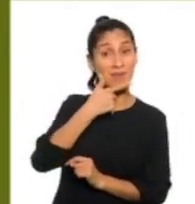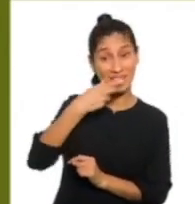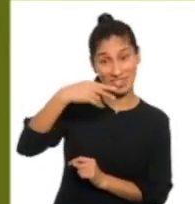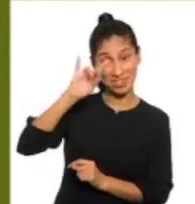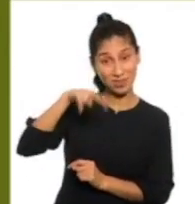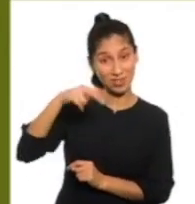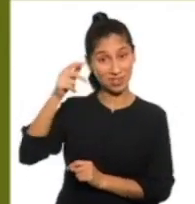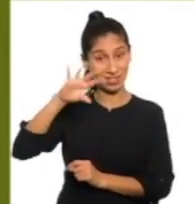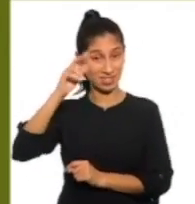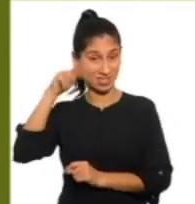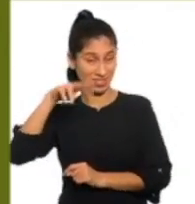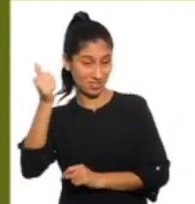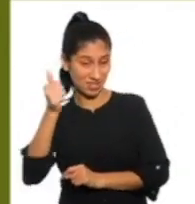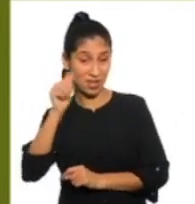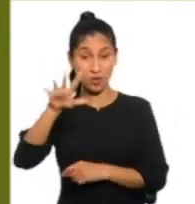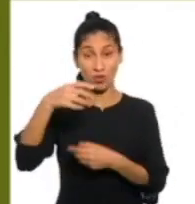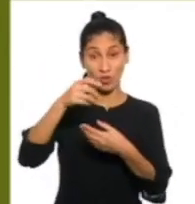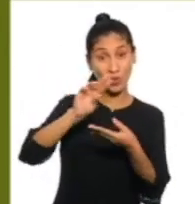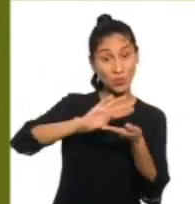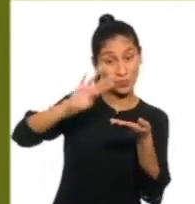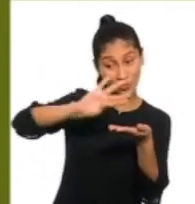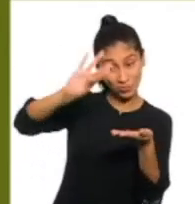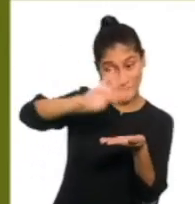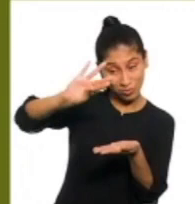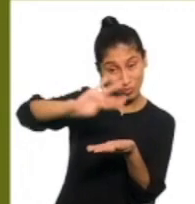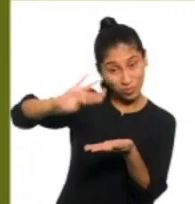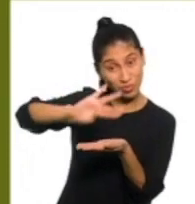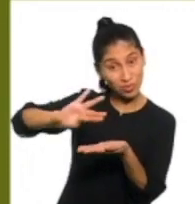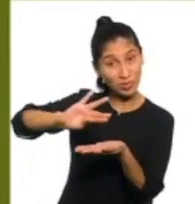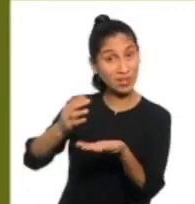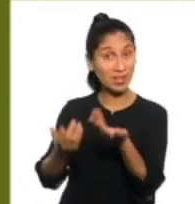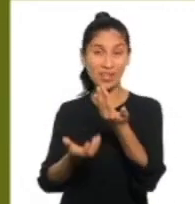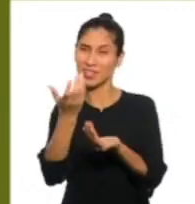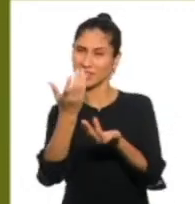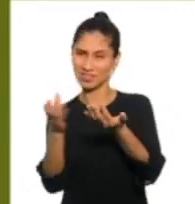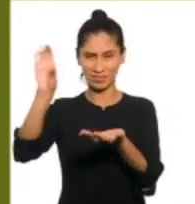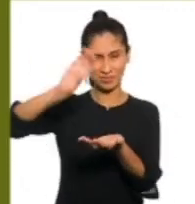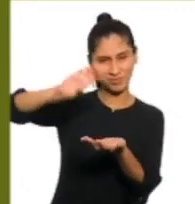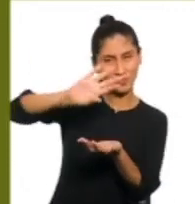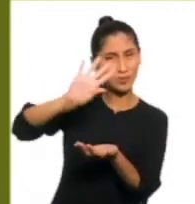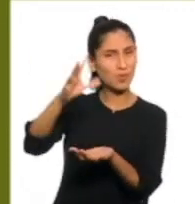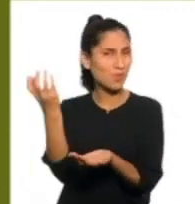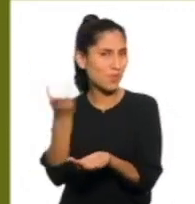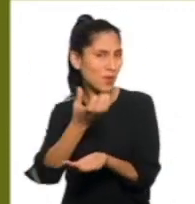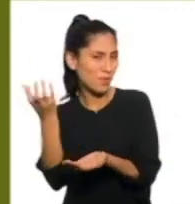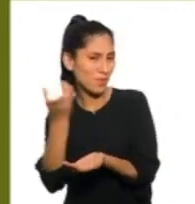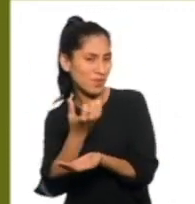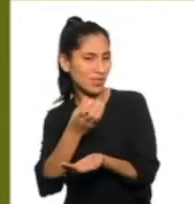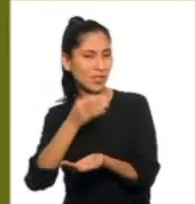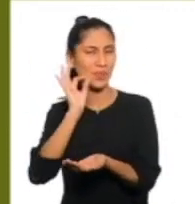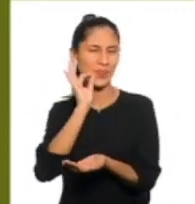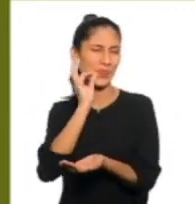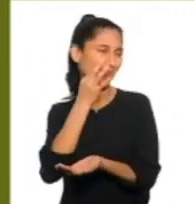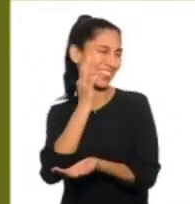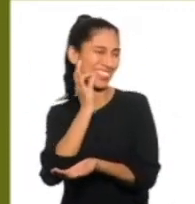Con su aderecito molido en batán y su papita queda